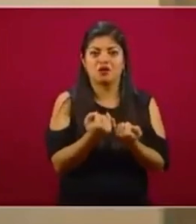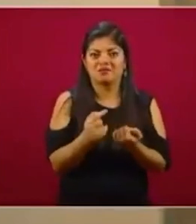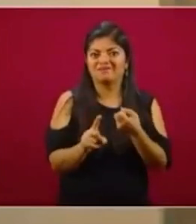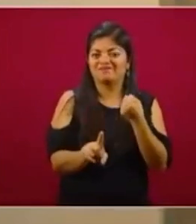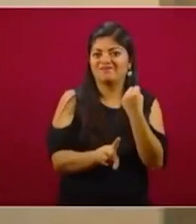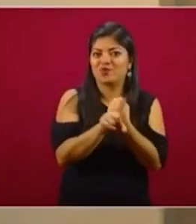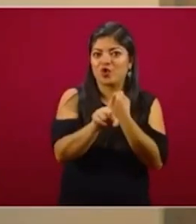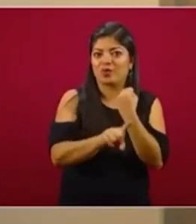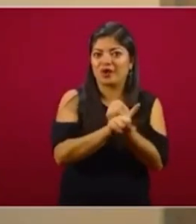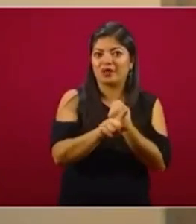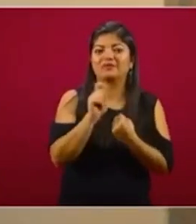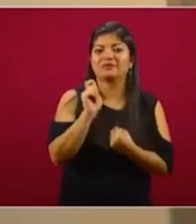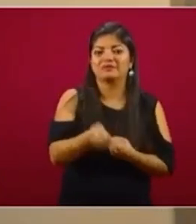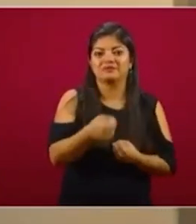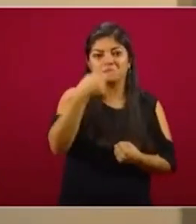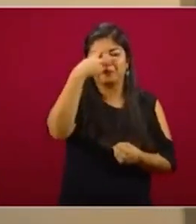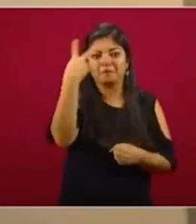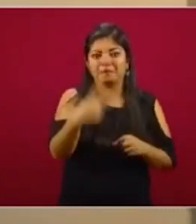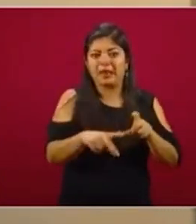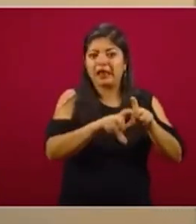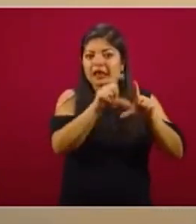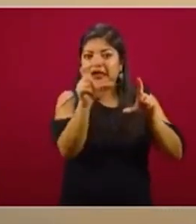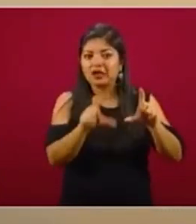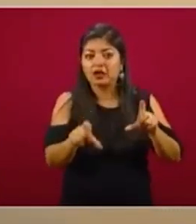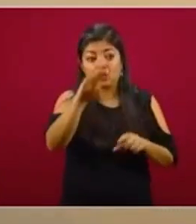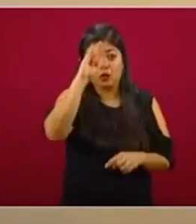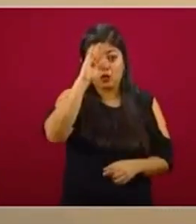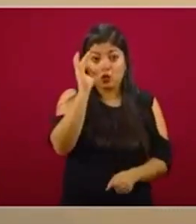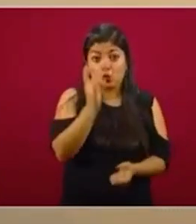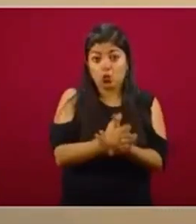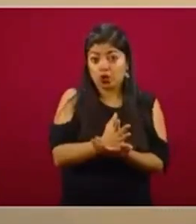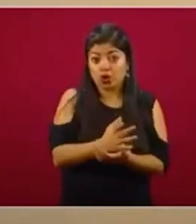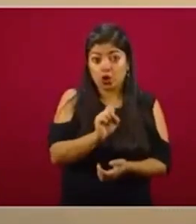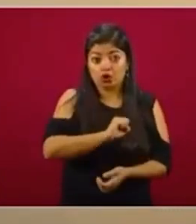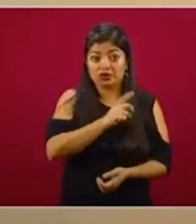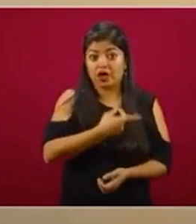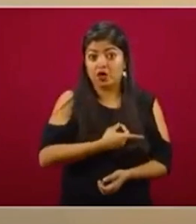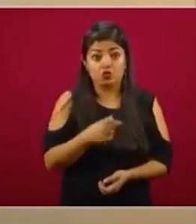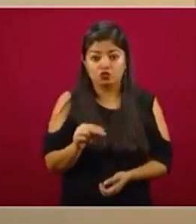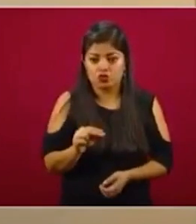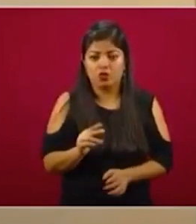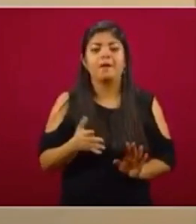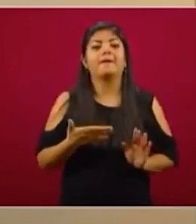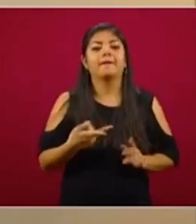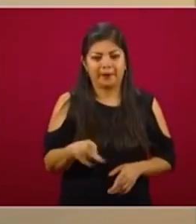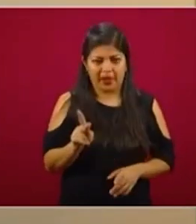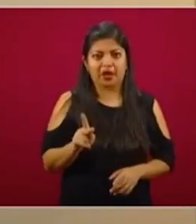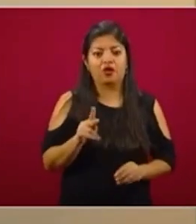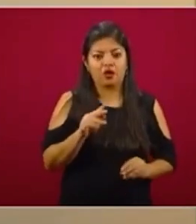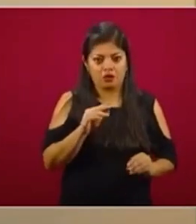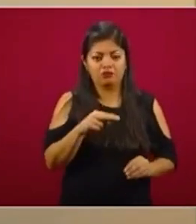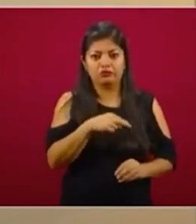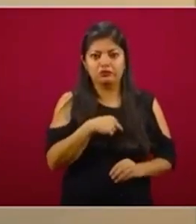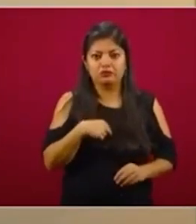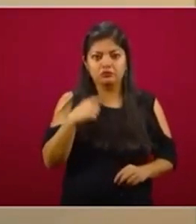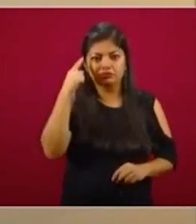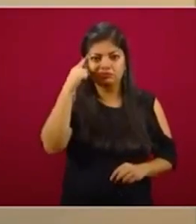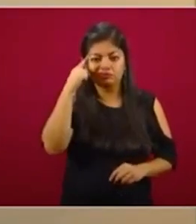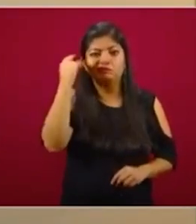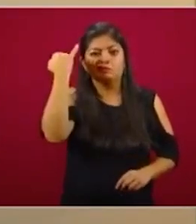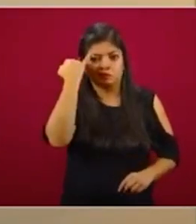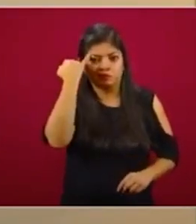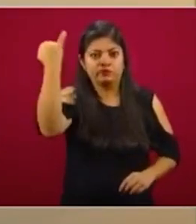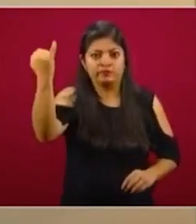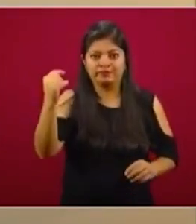que enfrenta este país, no solamente en áreas de salud. Pero en este caso, pues inmediatamente integramos esta iniciativa,